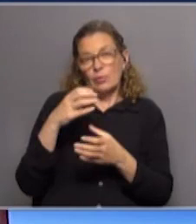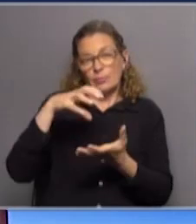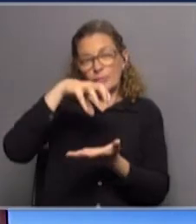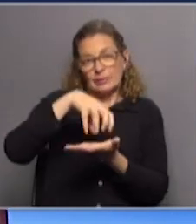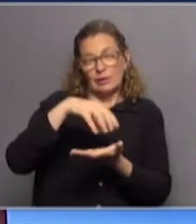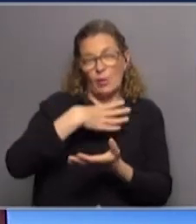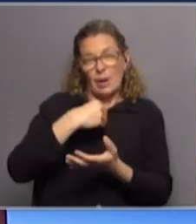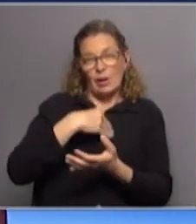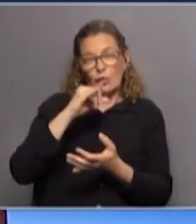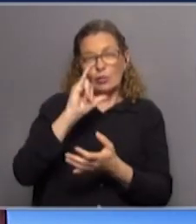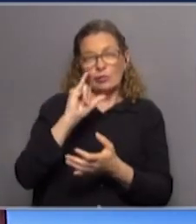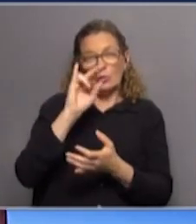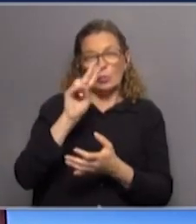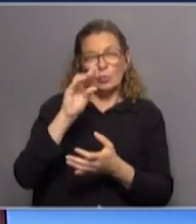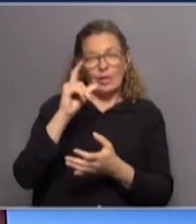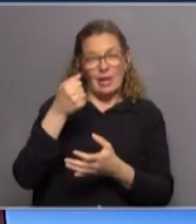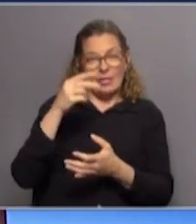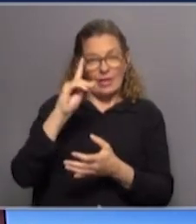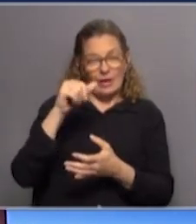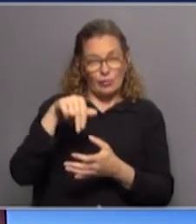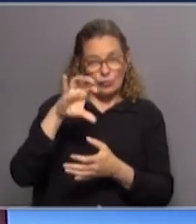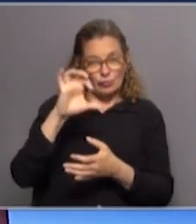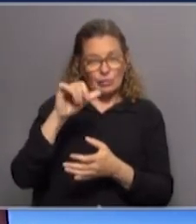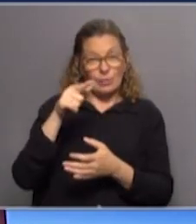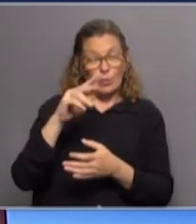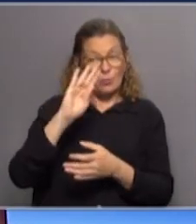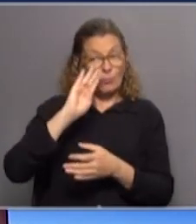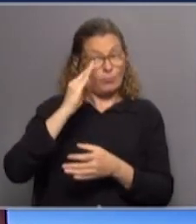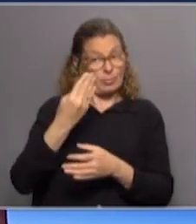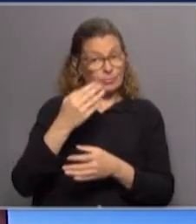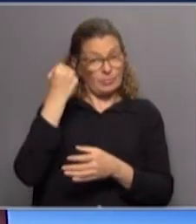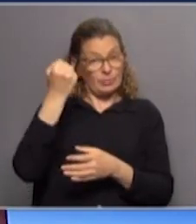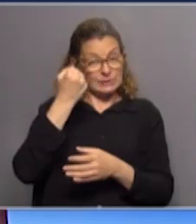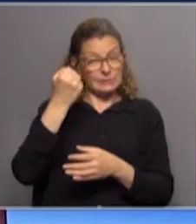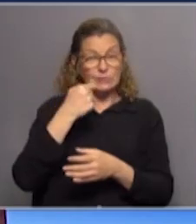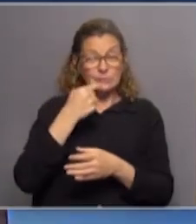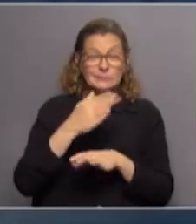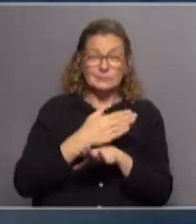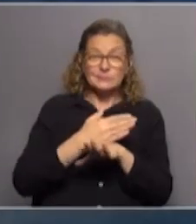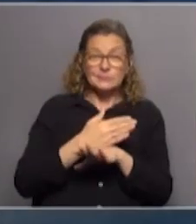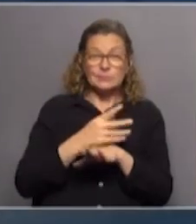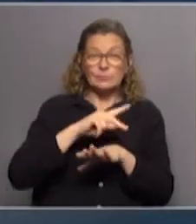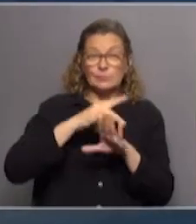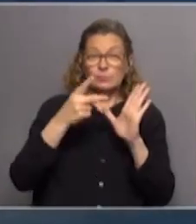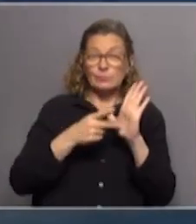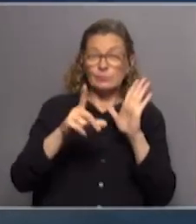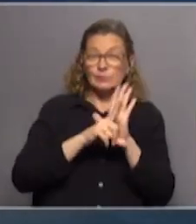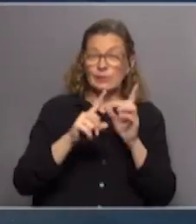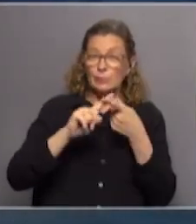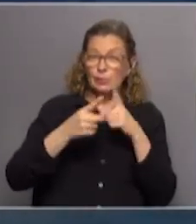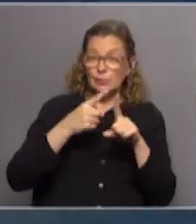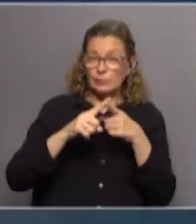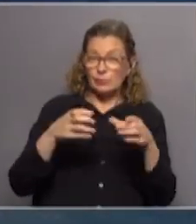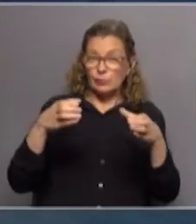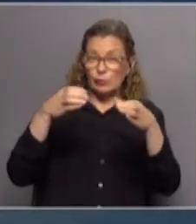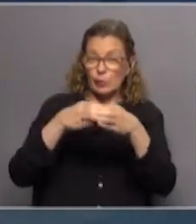del Partido Nacional que además cumple un rol importante porque como dijimos en el tape, este proyecto de ley se está discutiendo en la